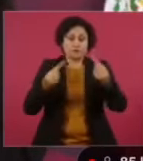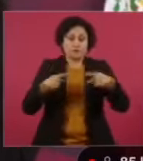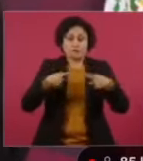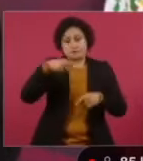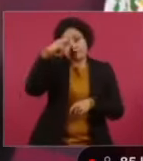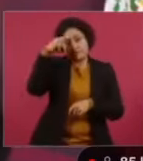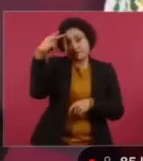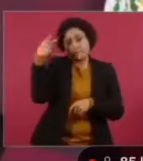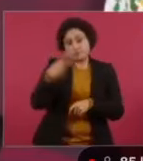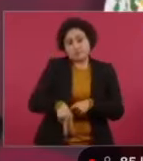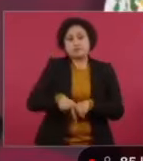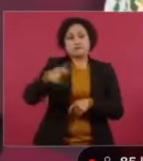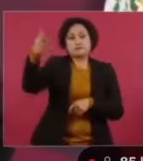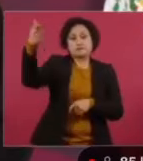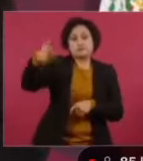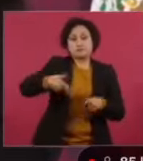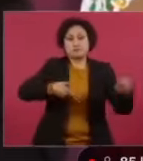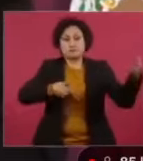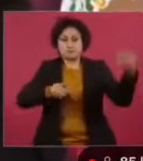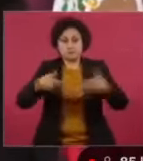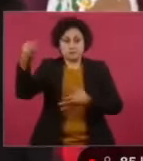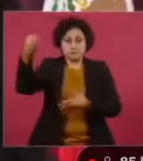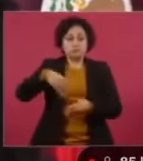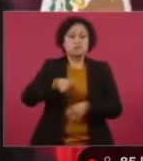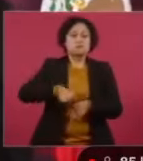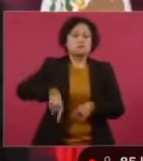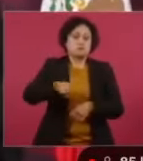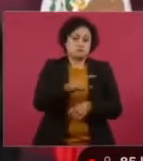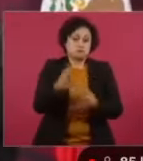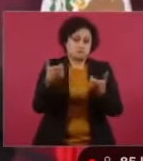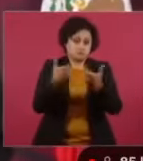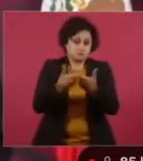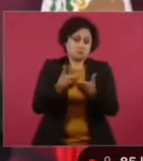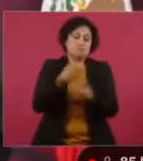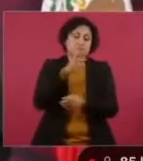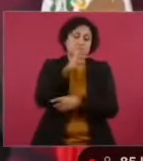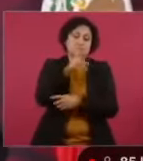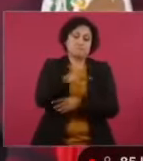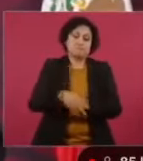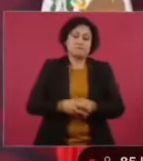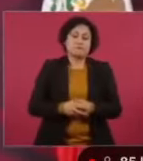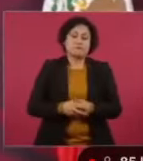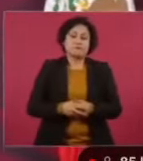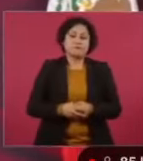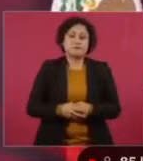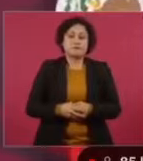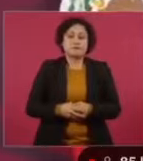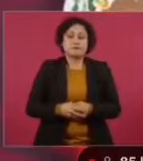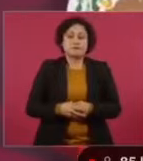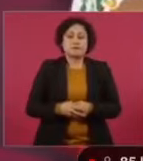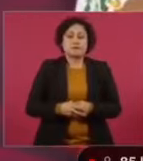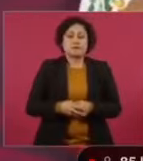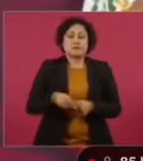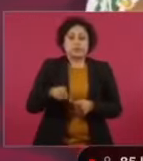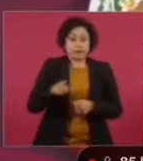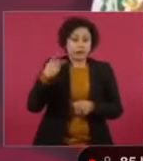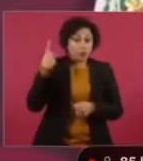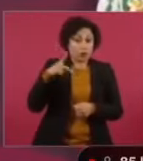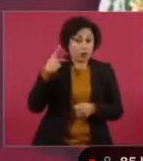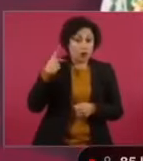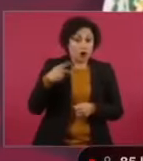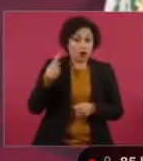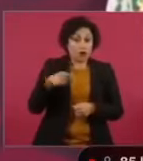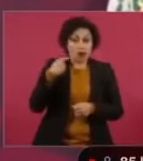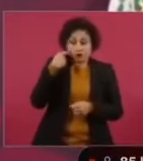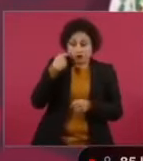de Puebla a sus familiares, es de los estados donde están llegando más